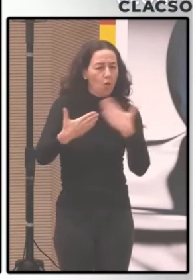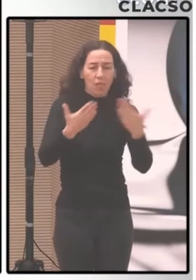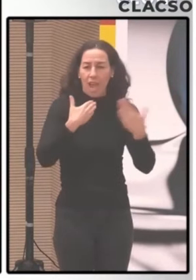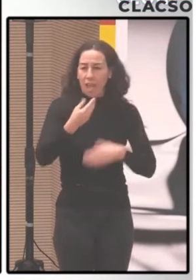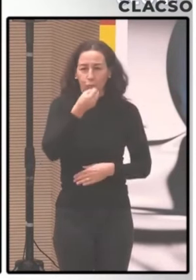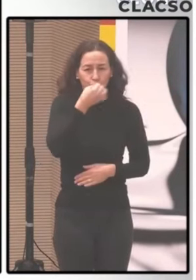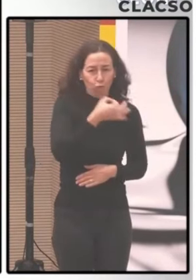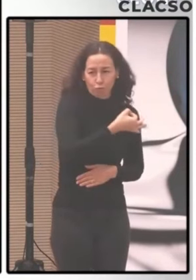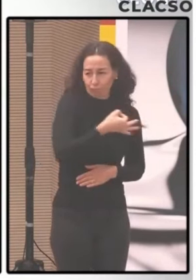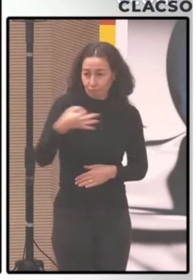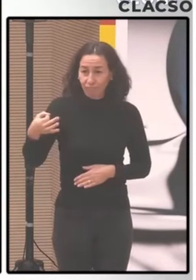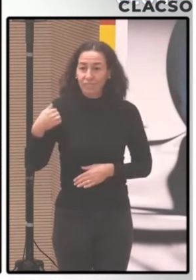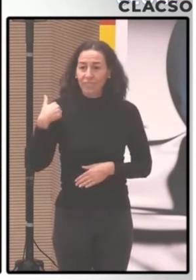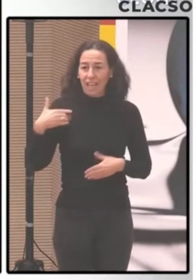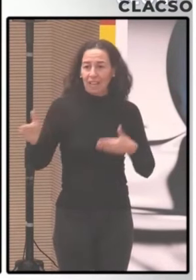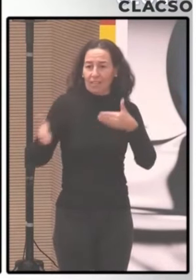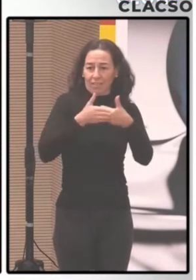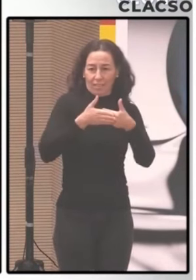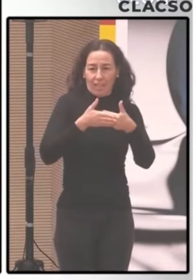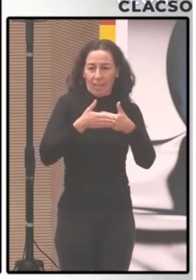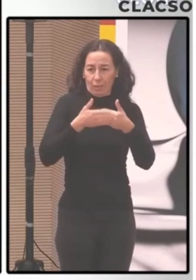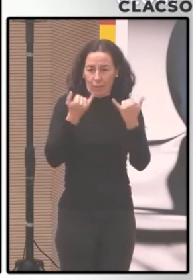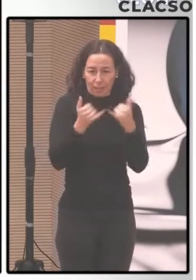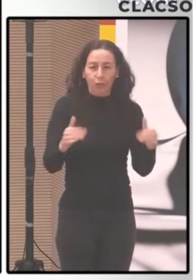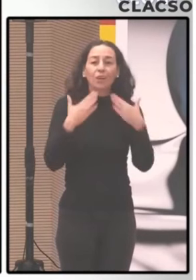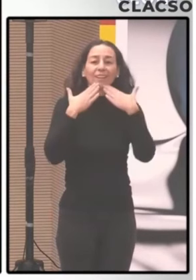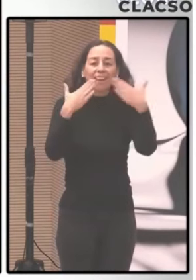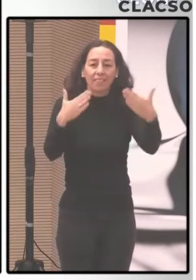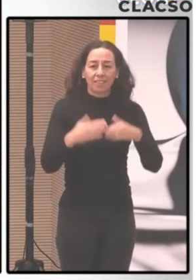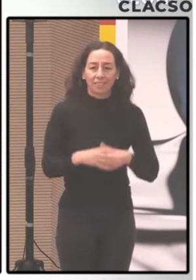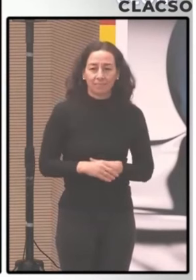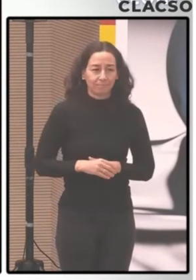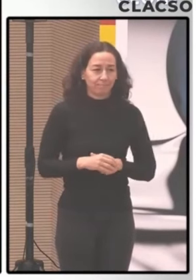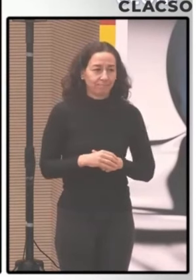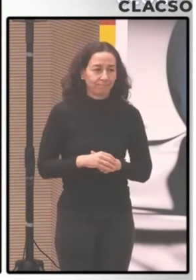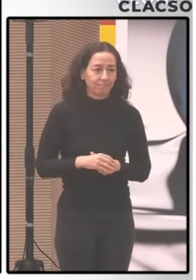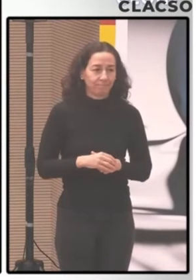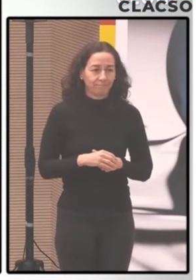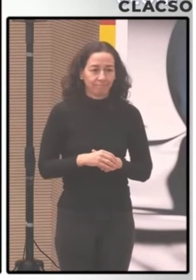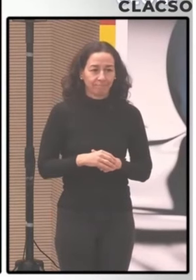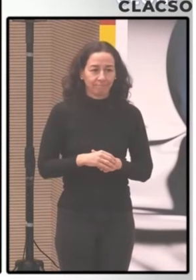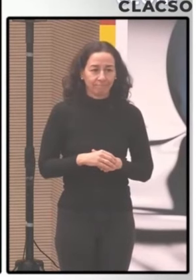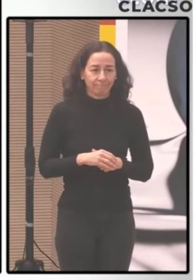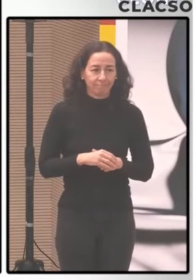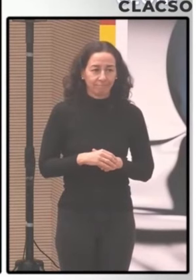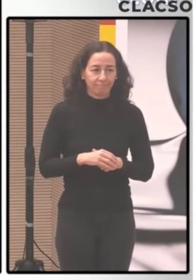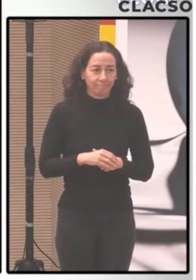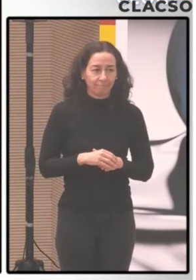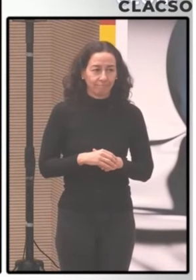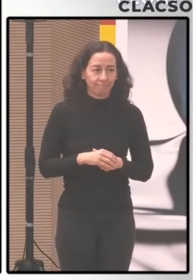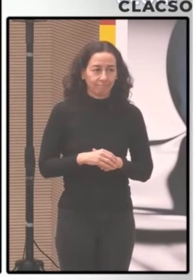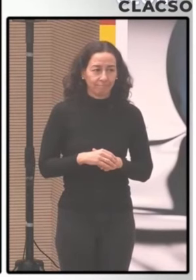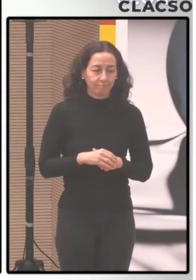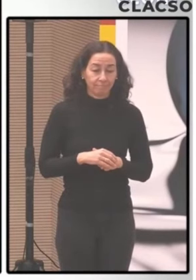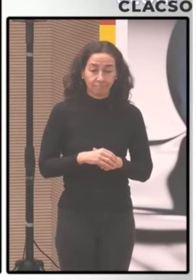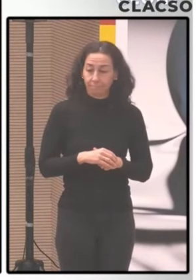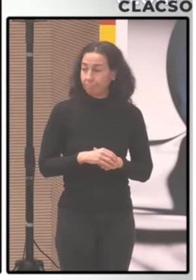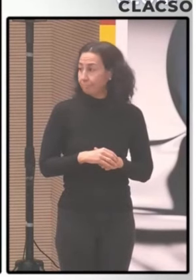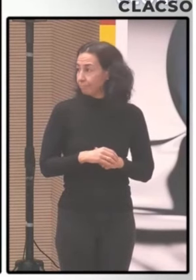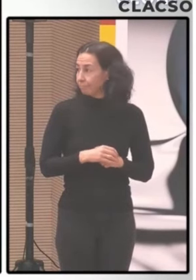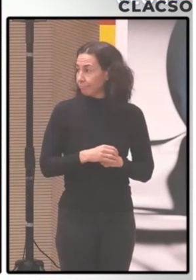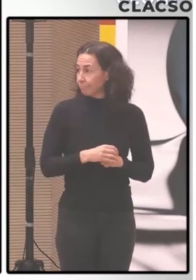ejercicio de los derechos de las personas, de todos los derechos, de los derechos políticos, de los derechos